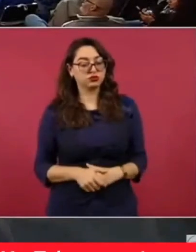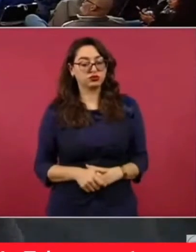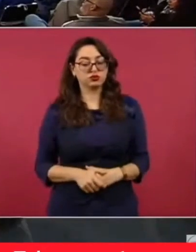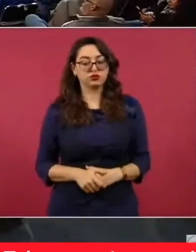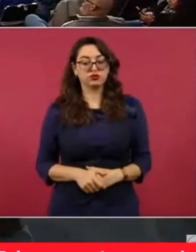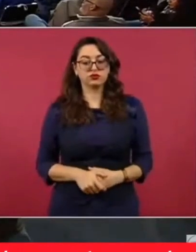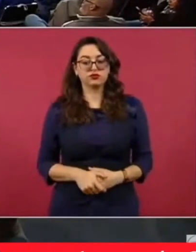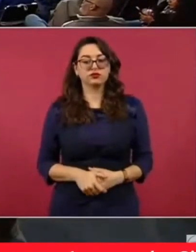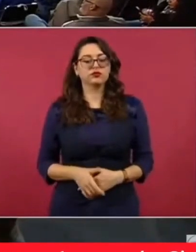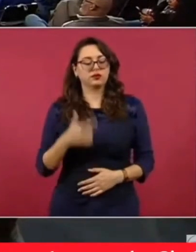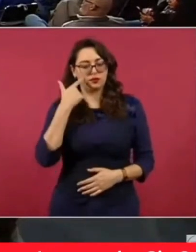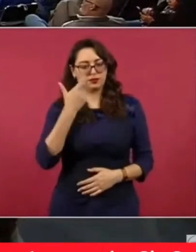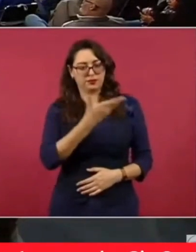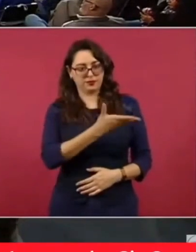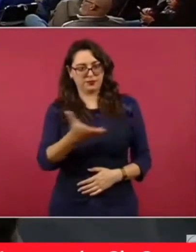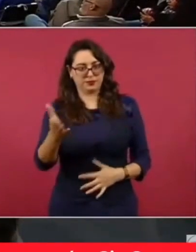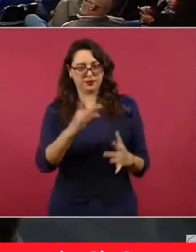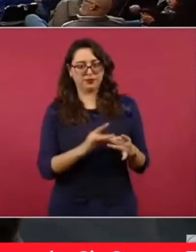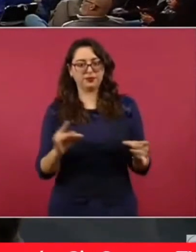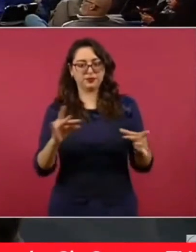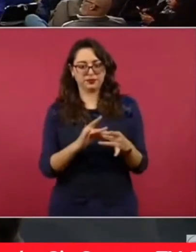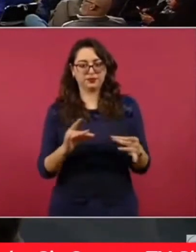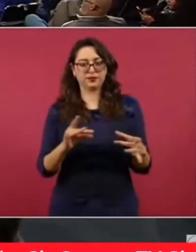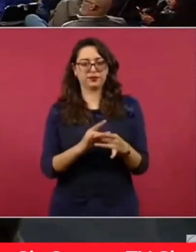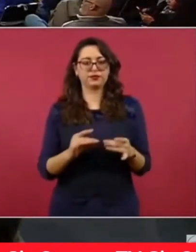A ver, pasa. Pasa.